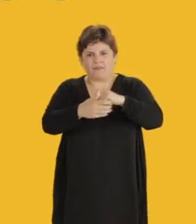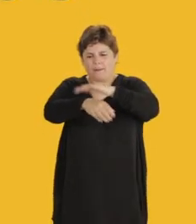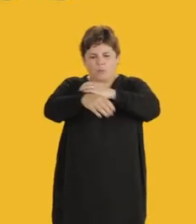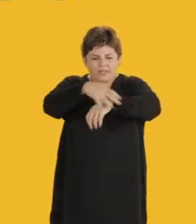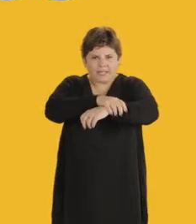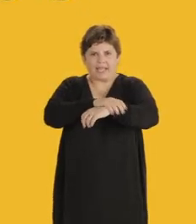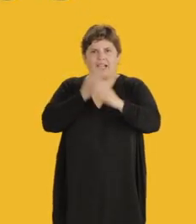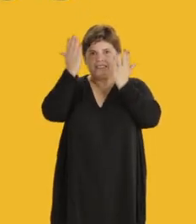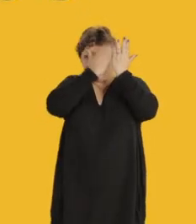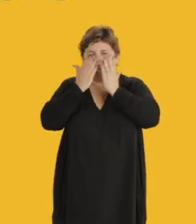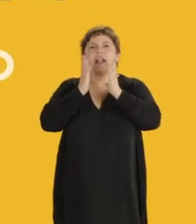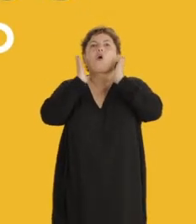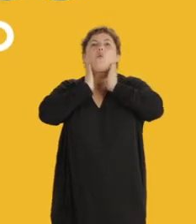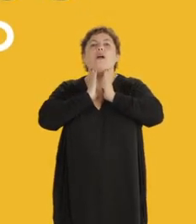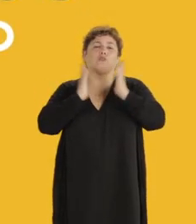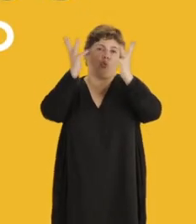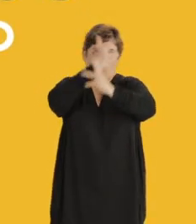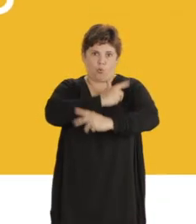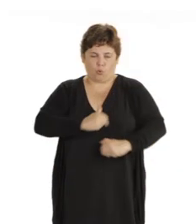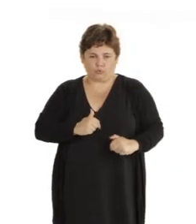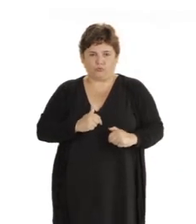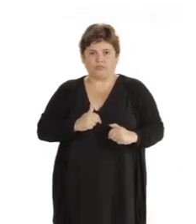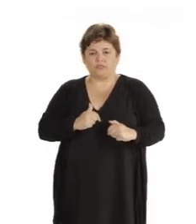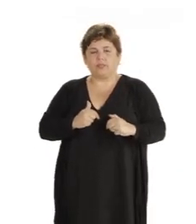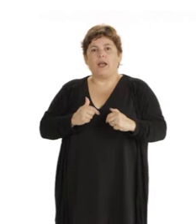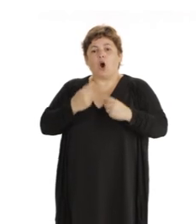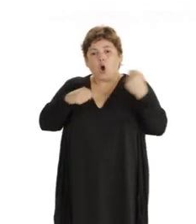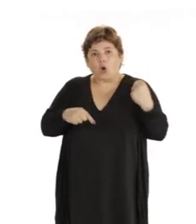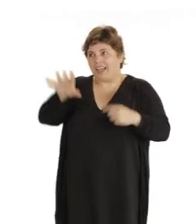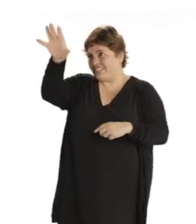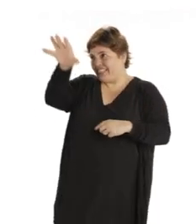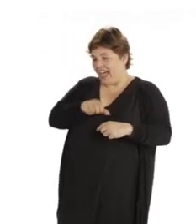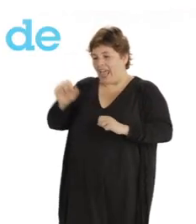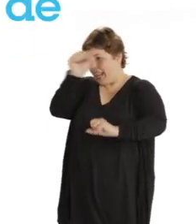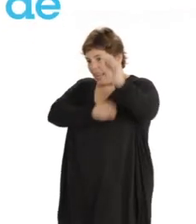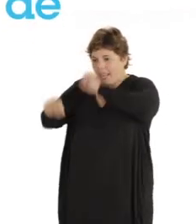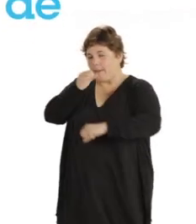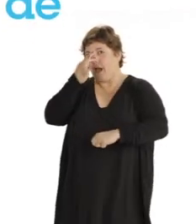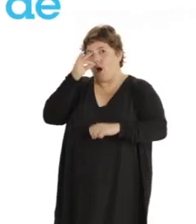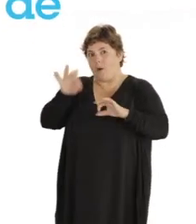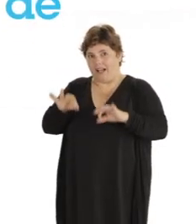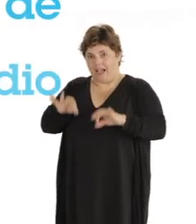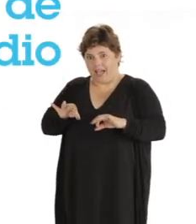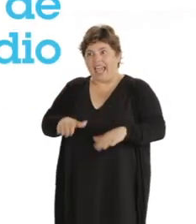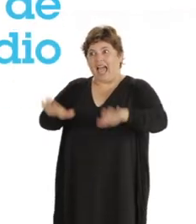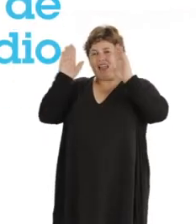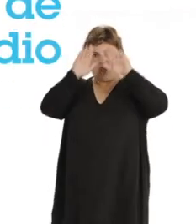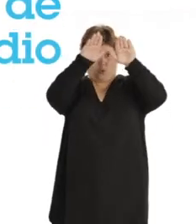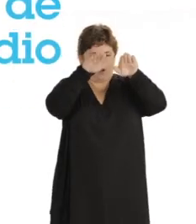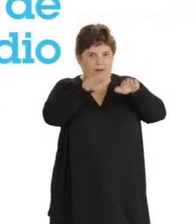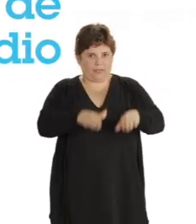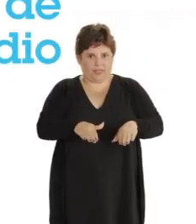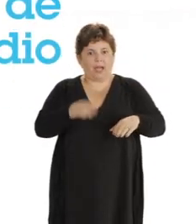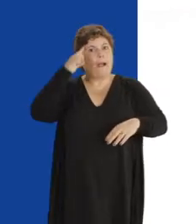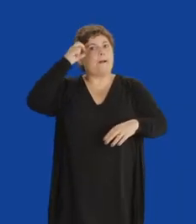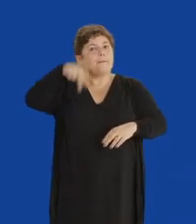manos, muñecas, cara, cuello o duchate. Limpia las superficies de todo lo que hayas traído de afuera con hipoclorito de sodio antes